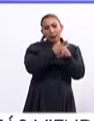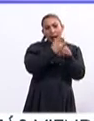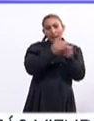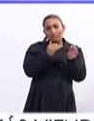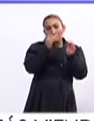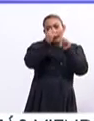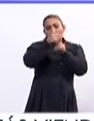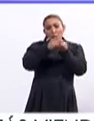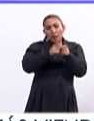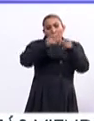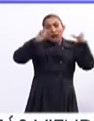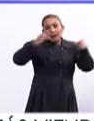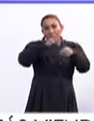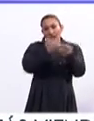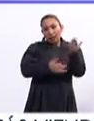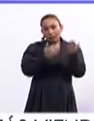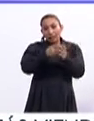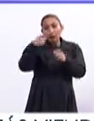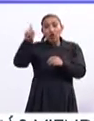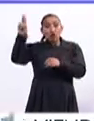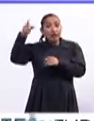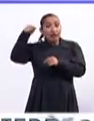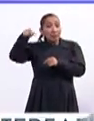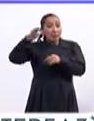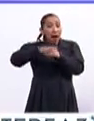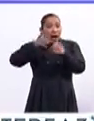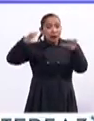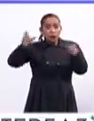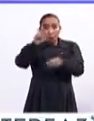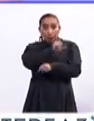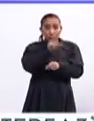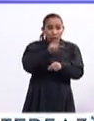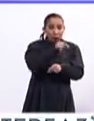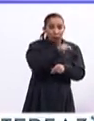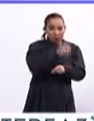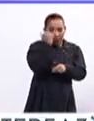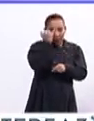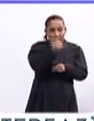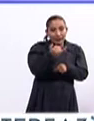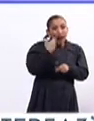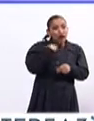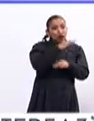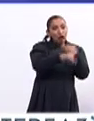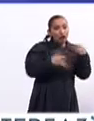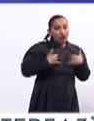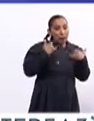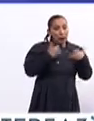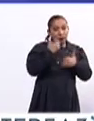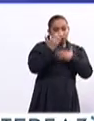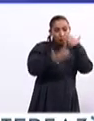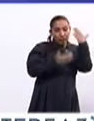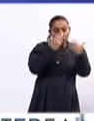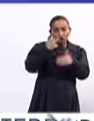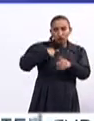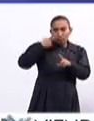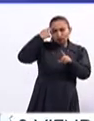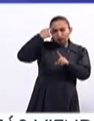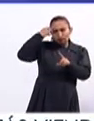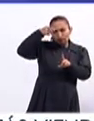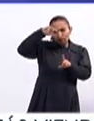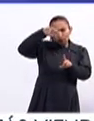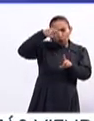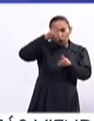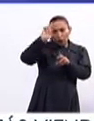todavía esos números, pero sobre todo la universidad, porque en el momento en que tengamos a todos los muchachos hispanos con la idea tengo que ir a la